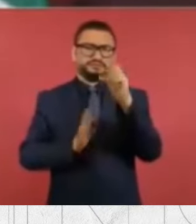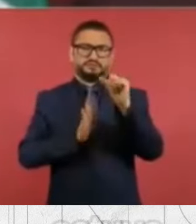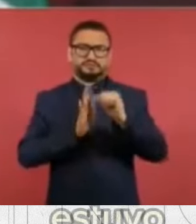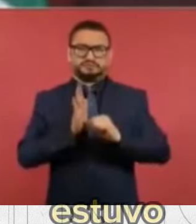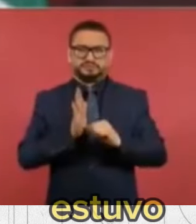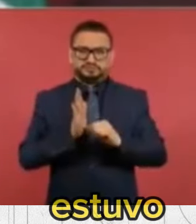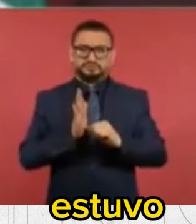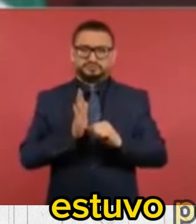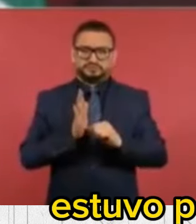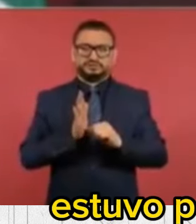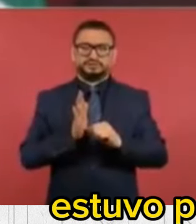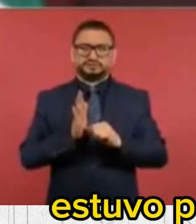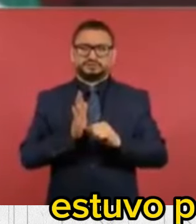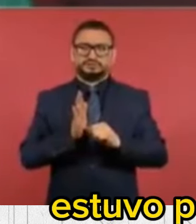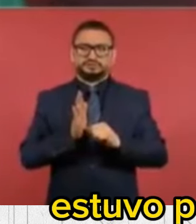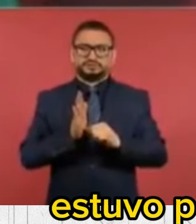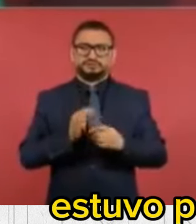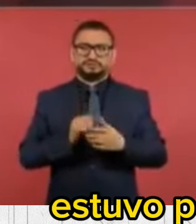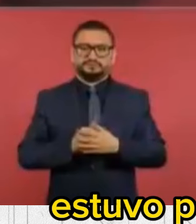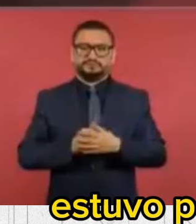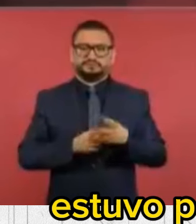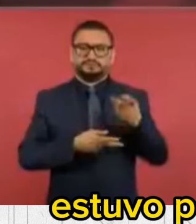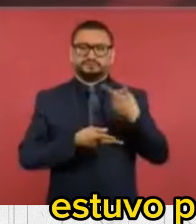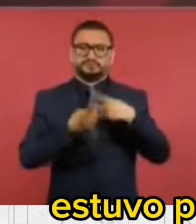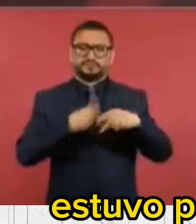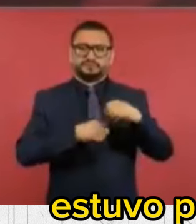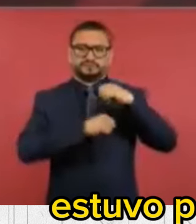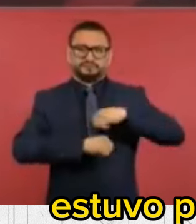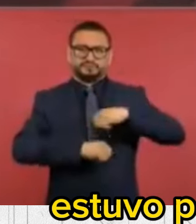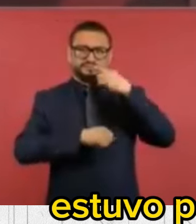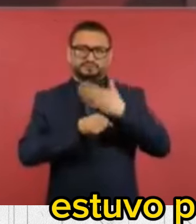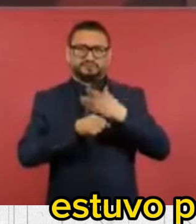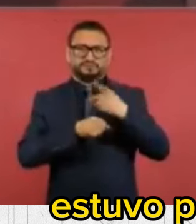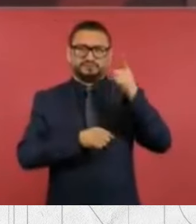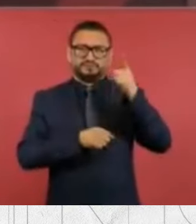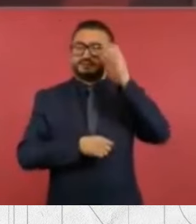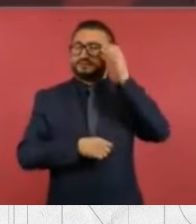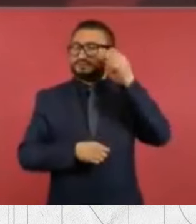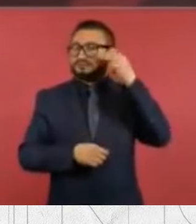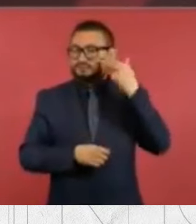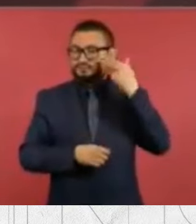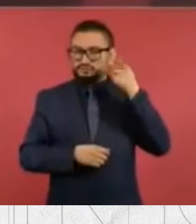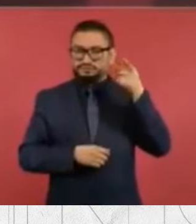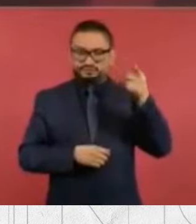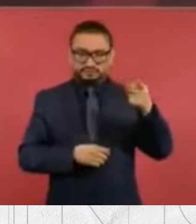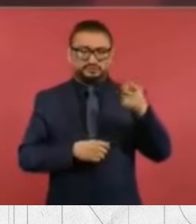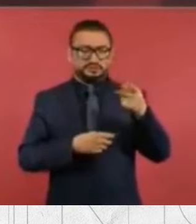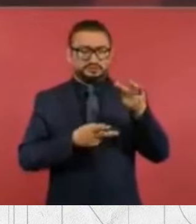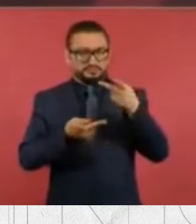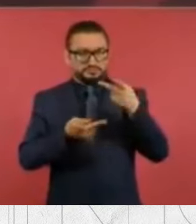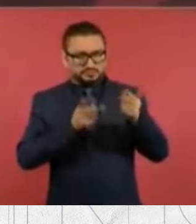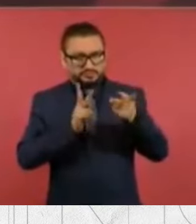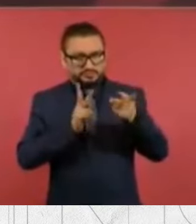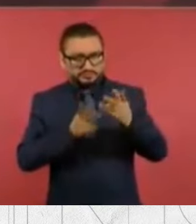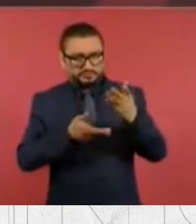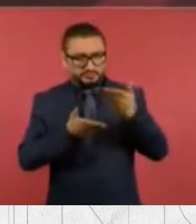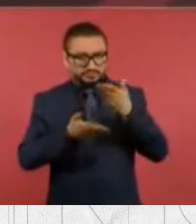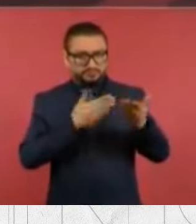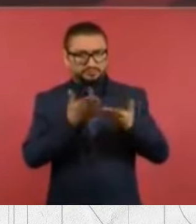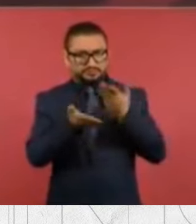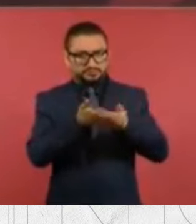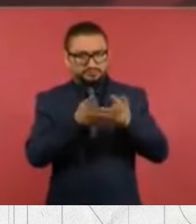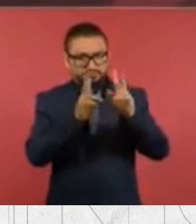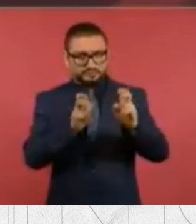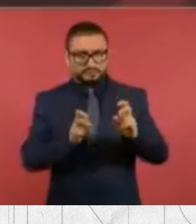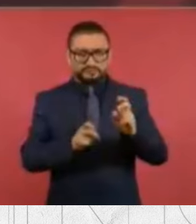estuvo por acá el encargado de la diplomacia china y le traté el tema